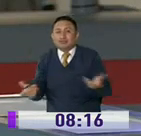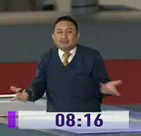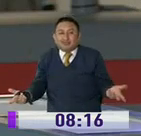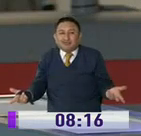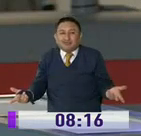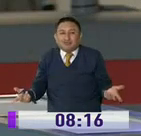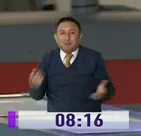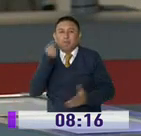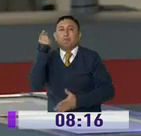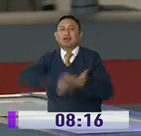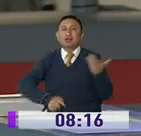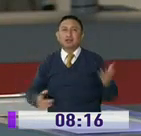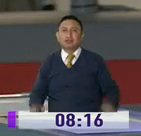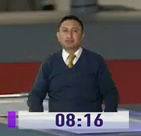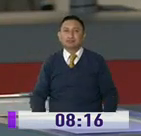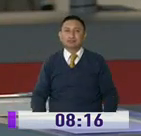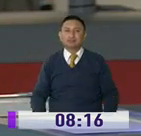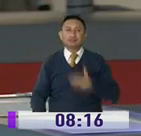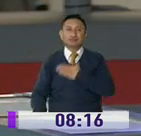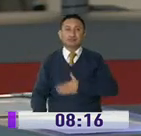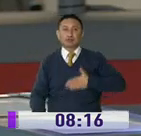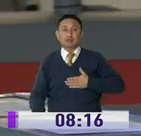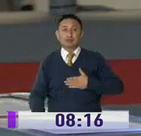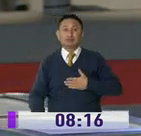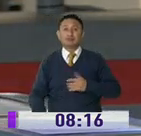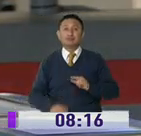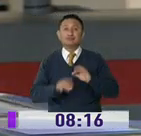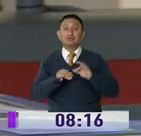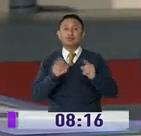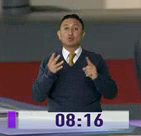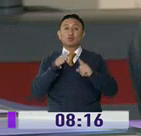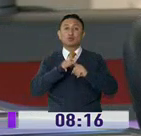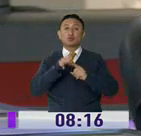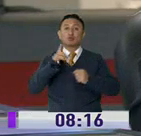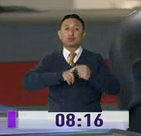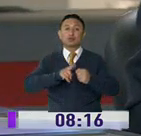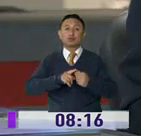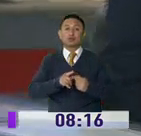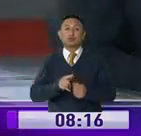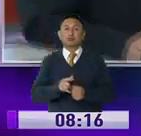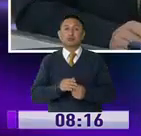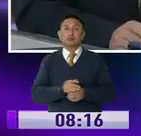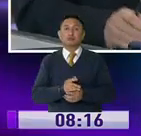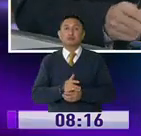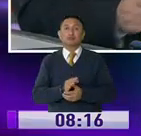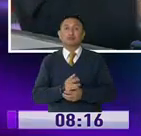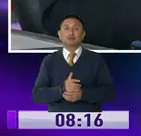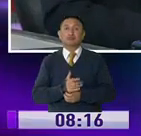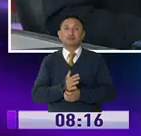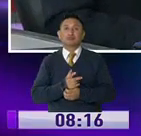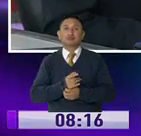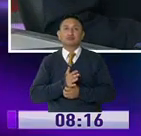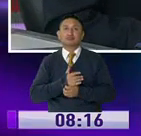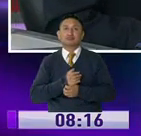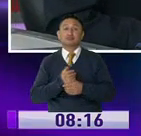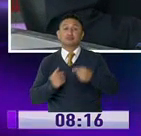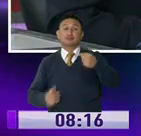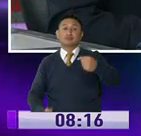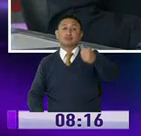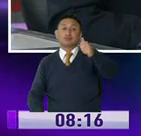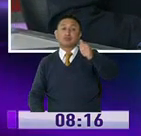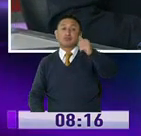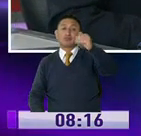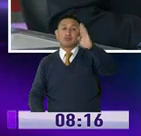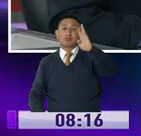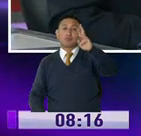realmente. Vamos con, por favor, con la secretaria de Inclusión del Distrito Metropolitano de Quito. Tenemos en línea a Gabriela Quiroga. Gabriela, vía